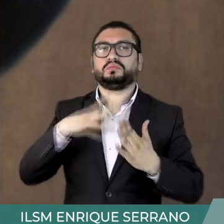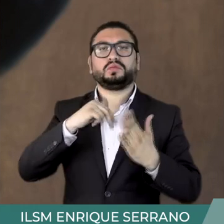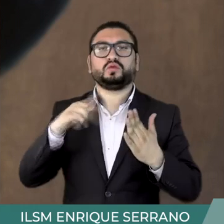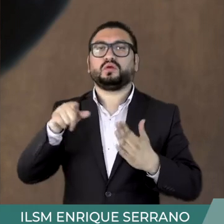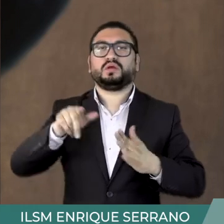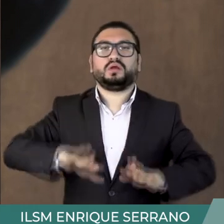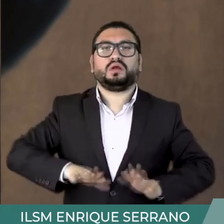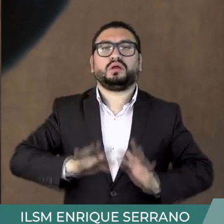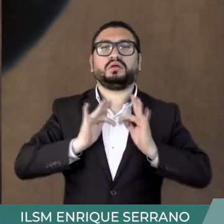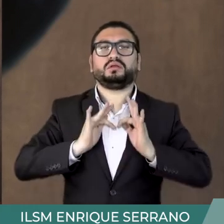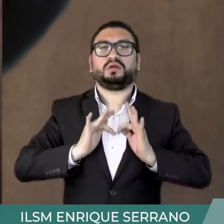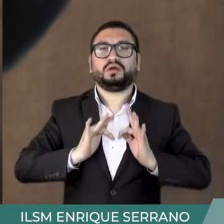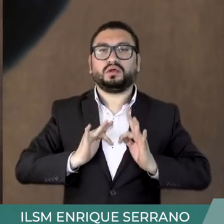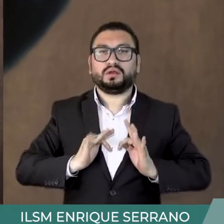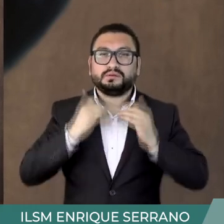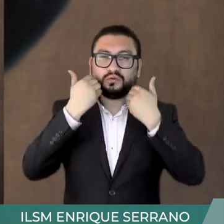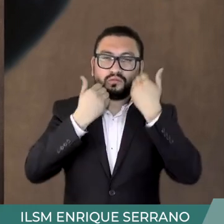carácter apacible y tímido.